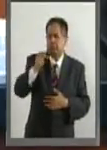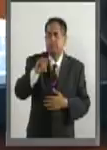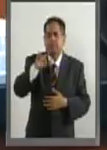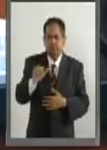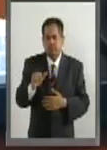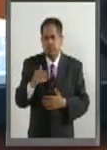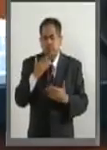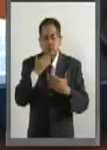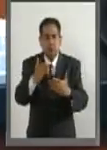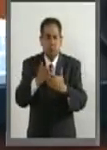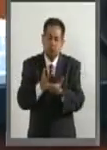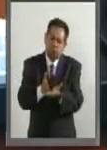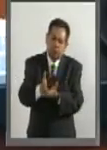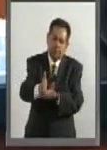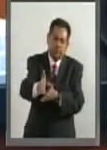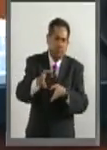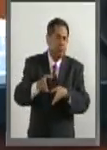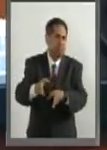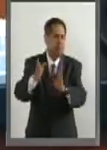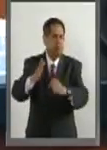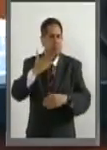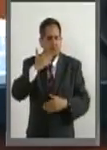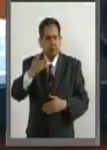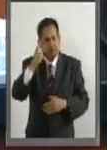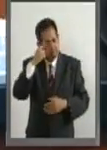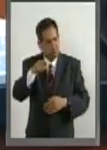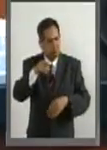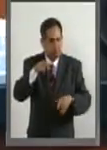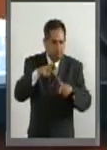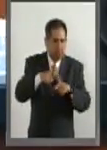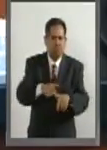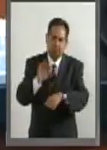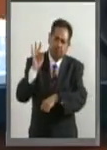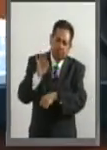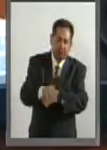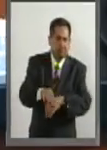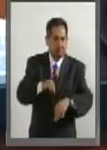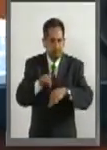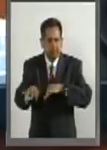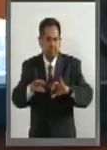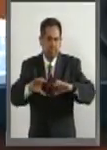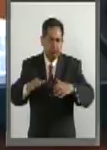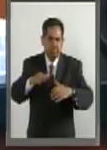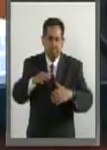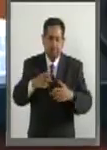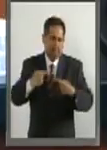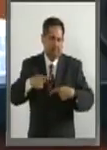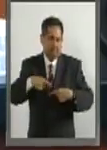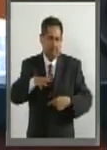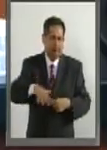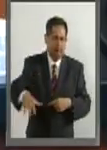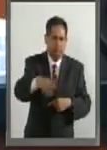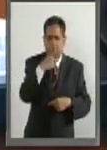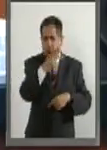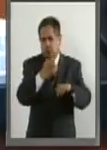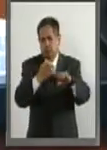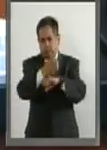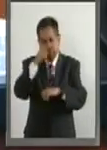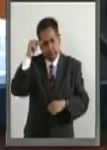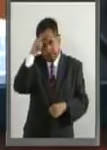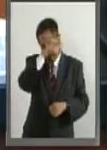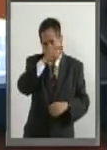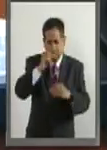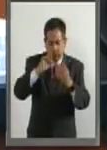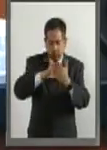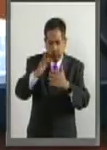camino que le permita seguir siendo solidaria, trabajadora, por la gente especialmente de su estado de Nayarit. Le